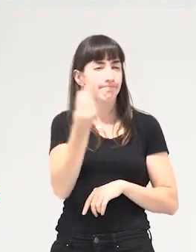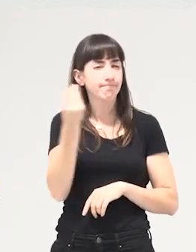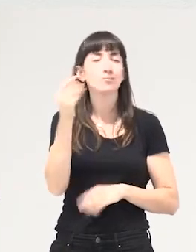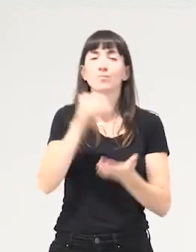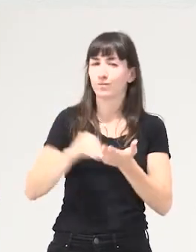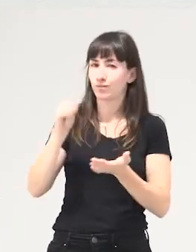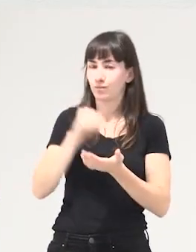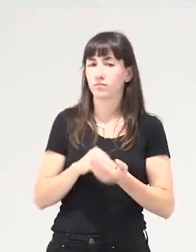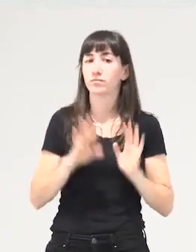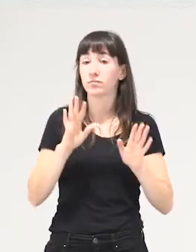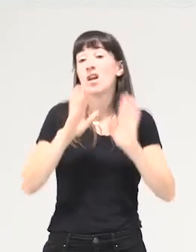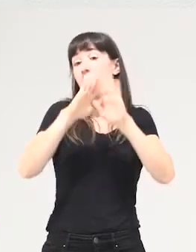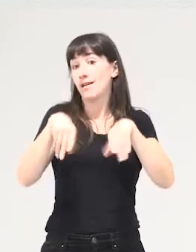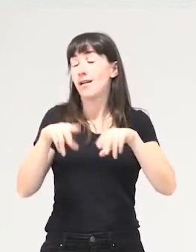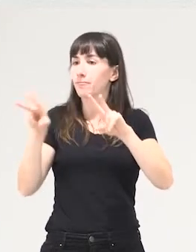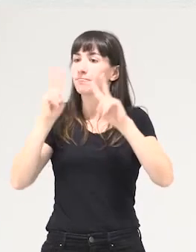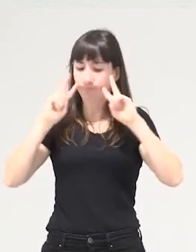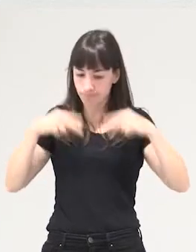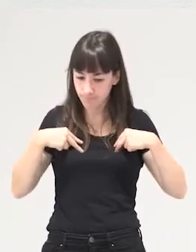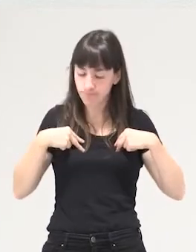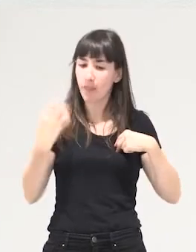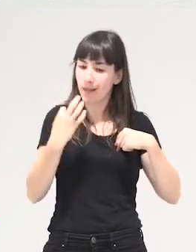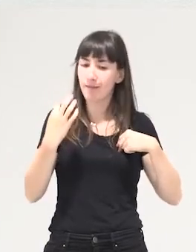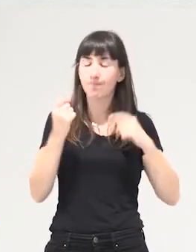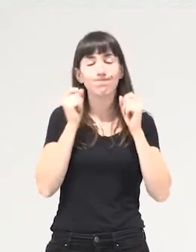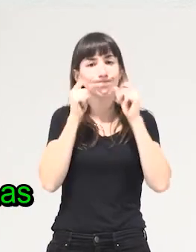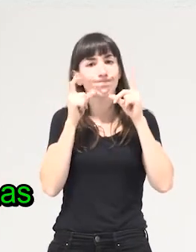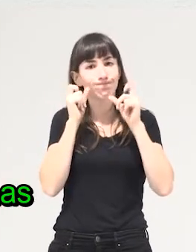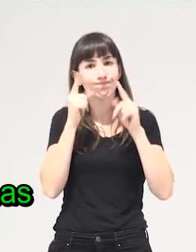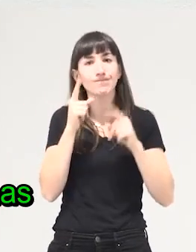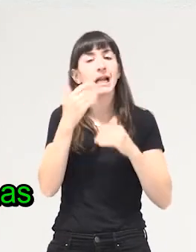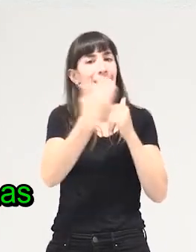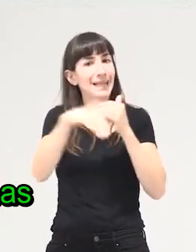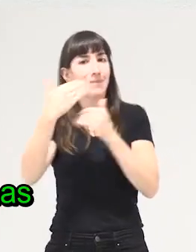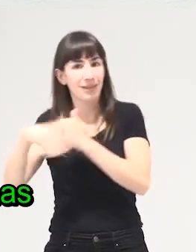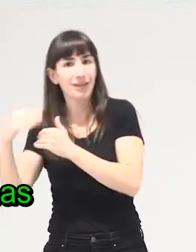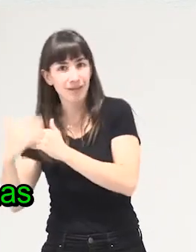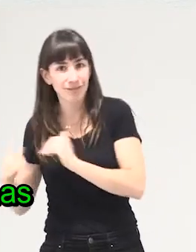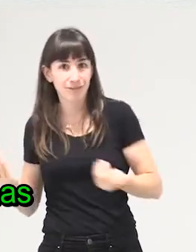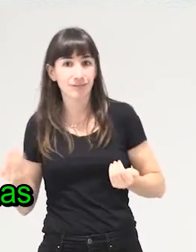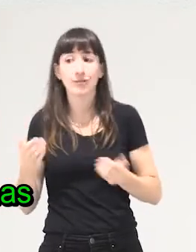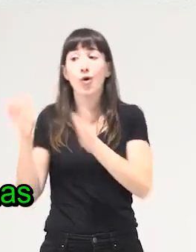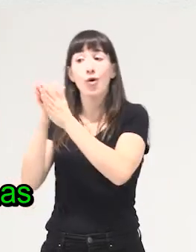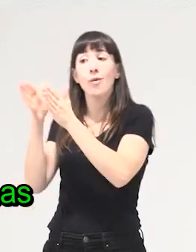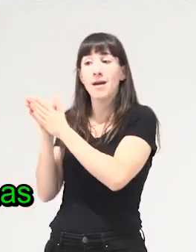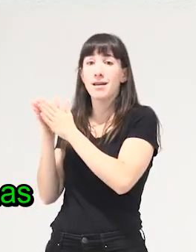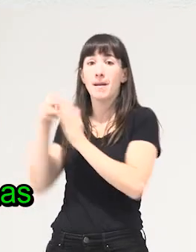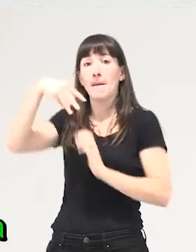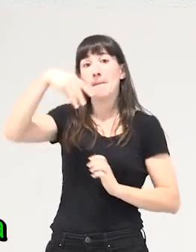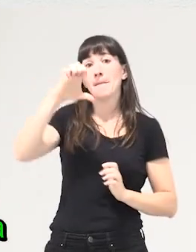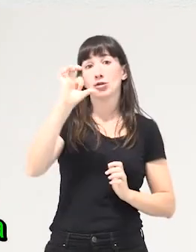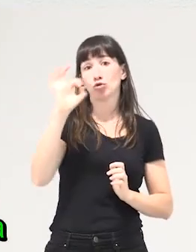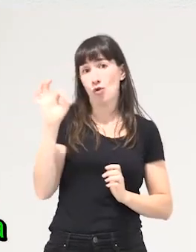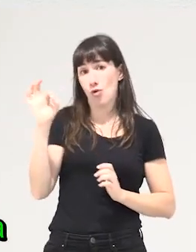conscientes también de los límites e implica que tengamos que aplicar lo que las compañeras mesoamericanas llaman lo del sospechómetro